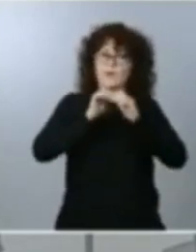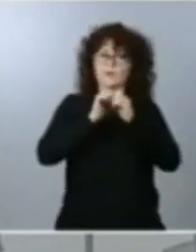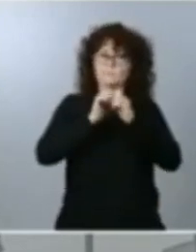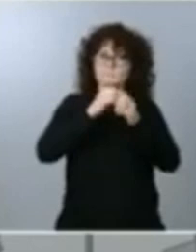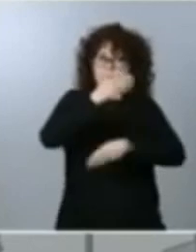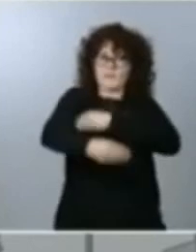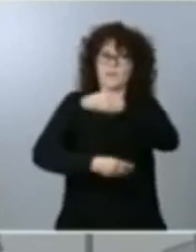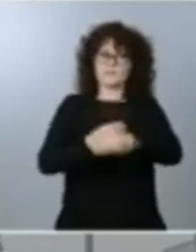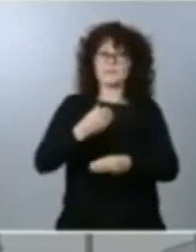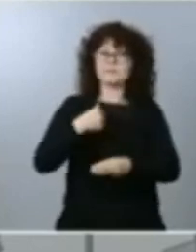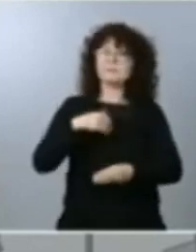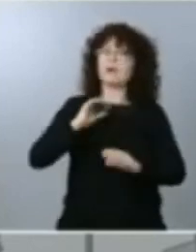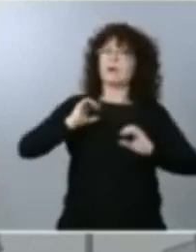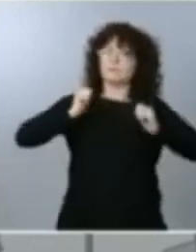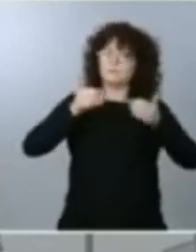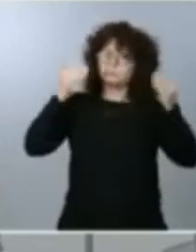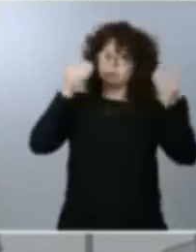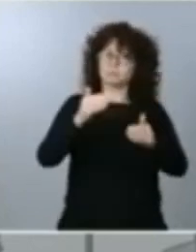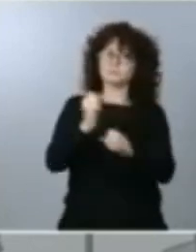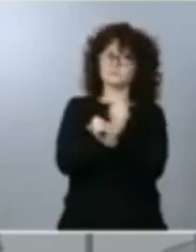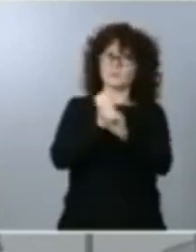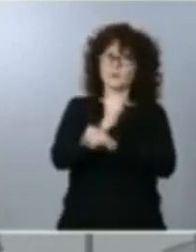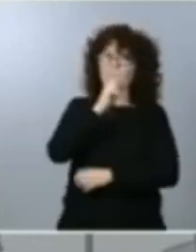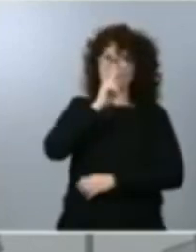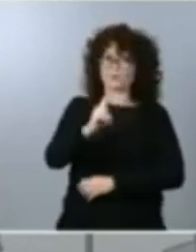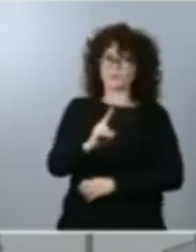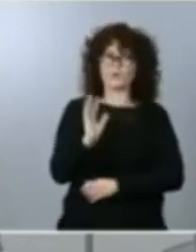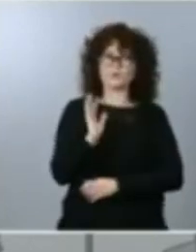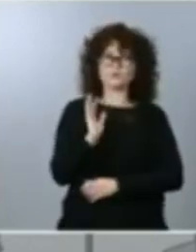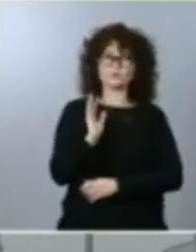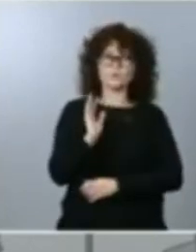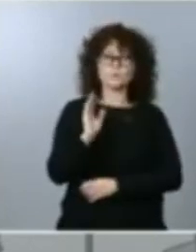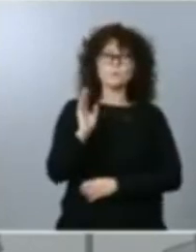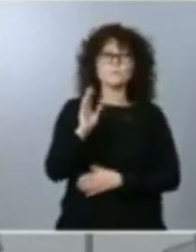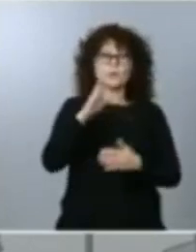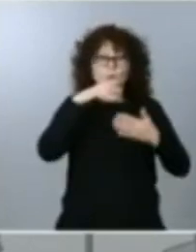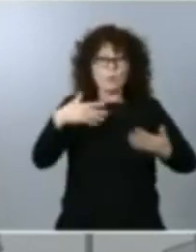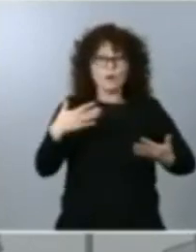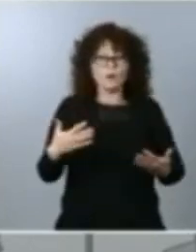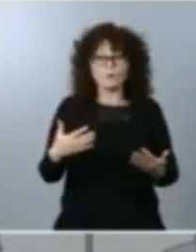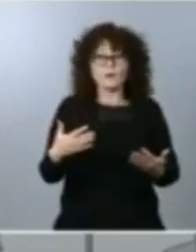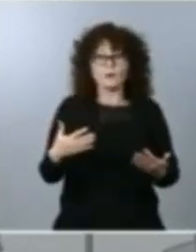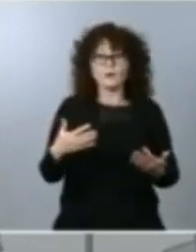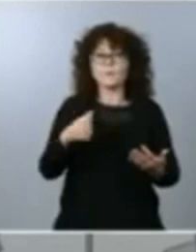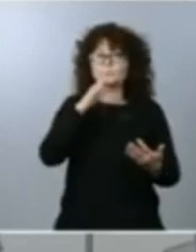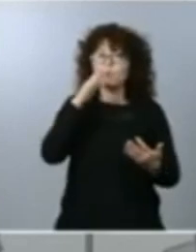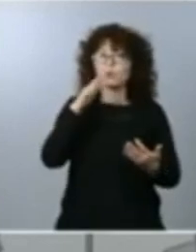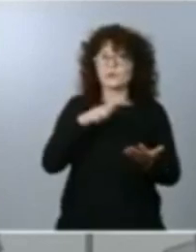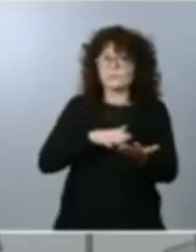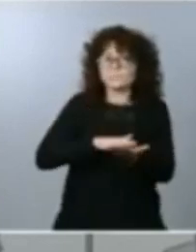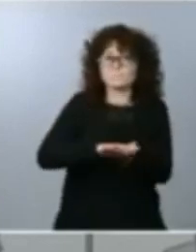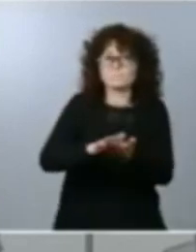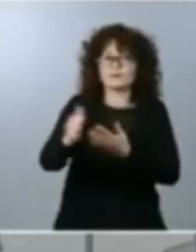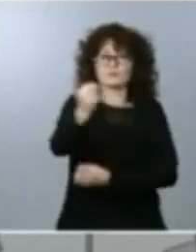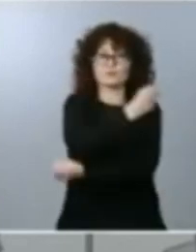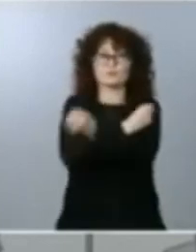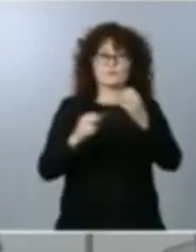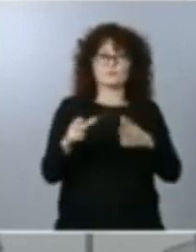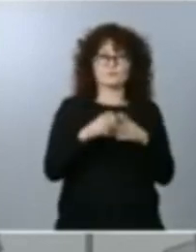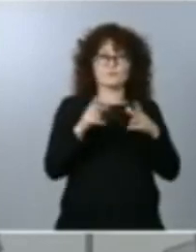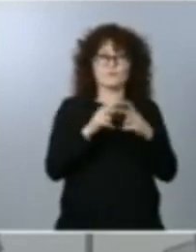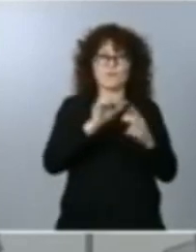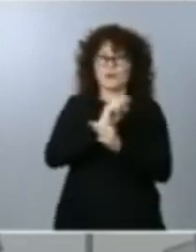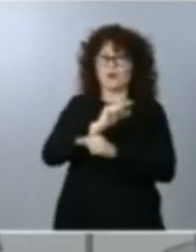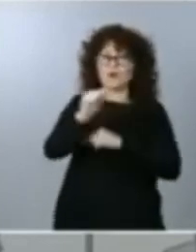principales desafíos de los próximos años agravados como consecuencia del impacto económico y social que va a tener el COVID en los países de